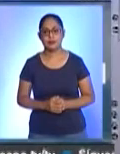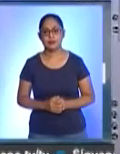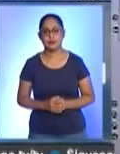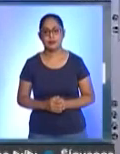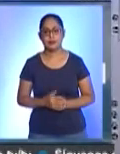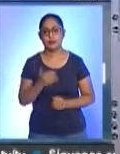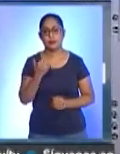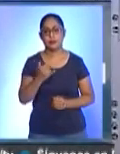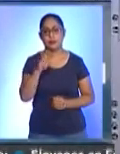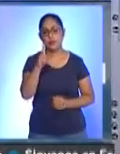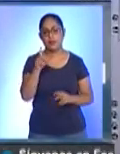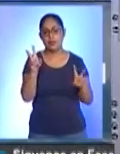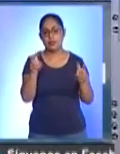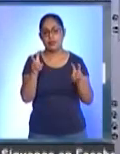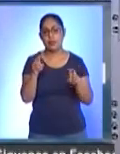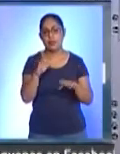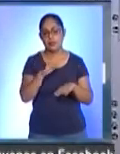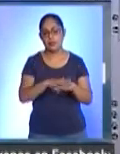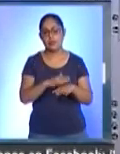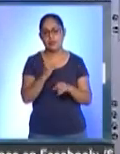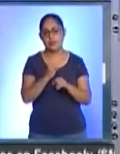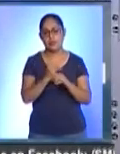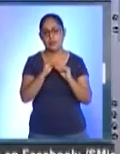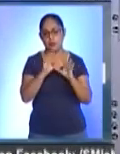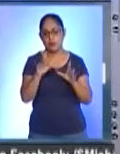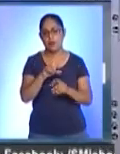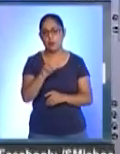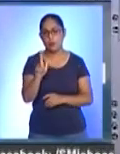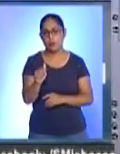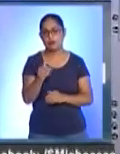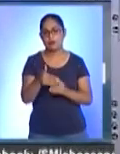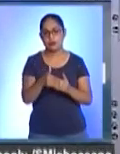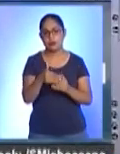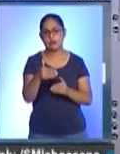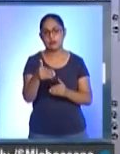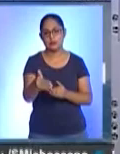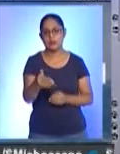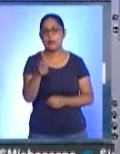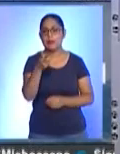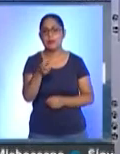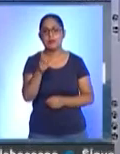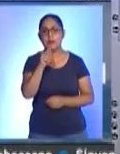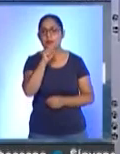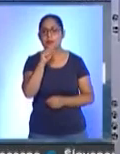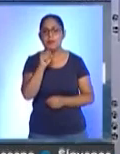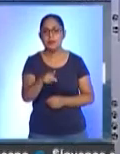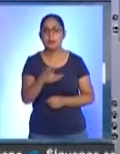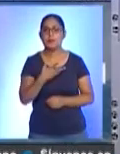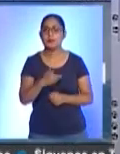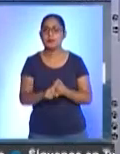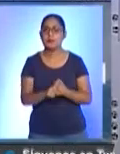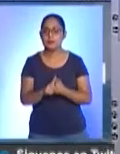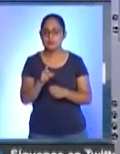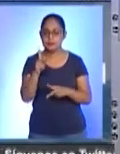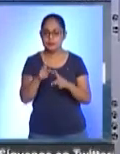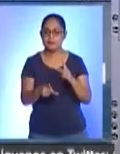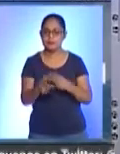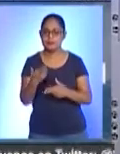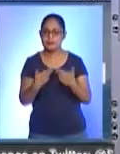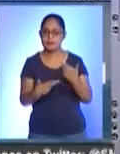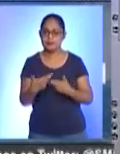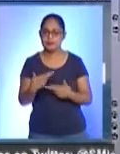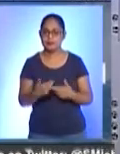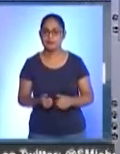Desde luego un tema que le estaremos dando seguimiento a lo que ocurre en la entidad relacionado con este punto en particular. Hacemos una pausa,